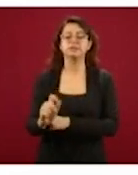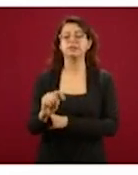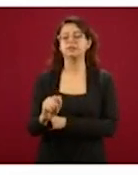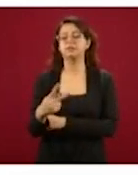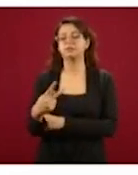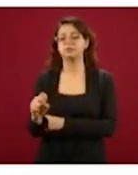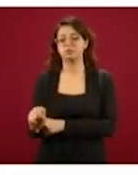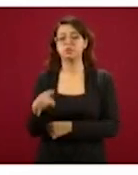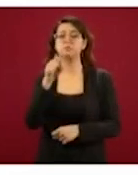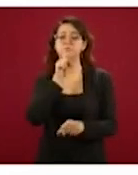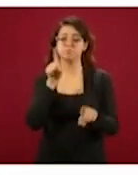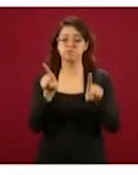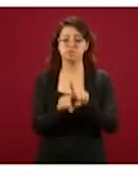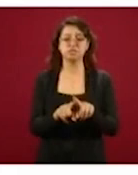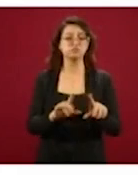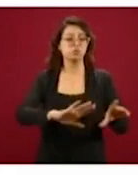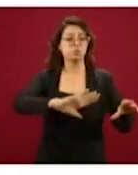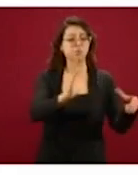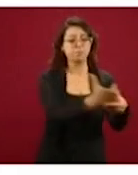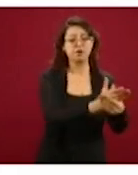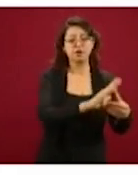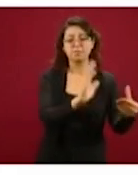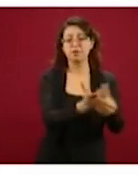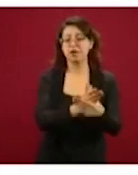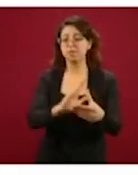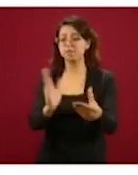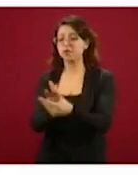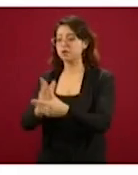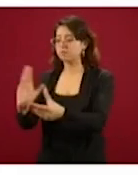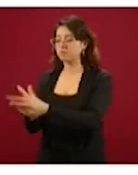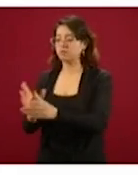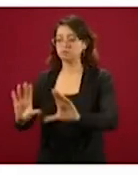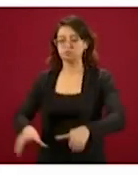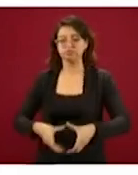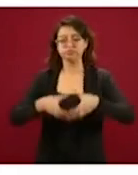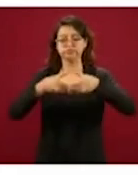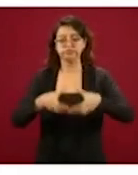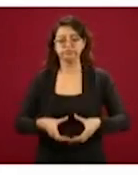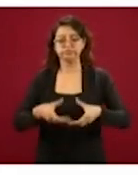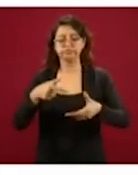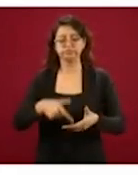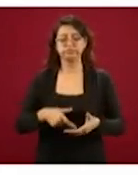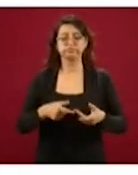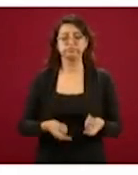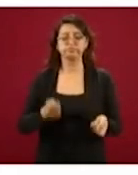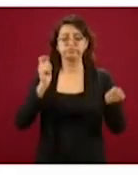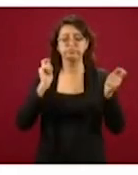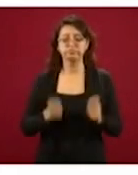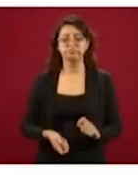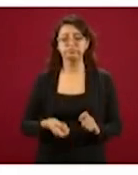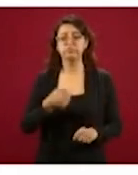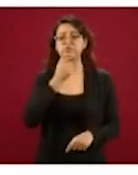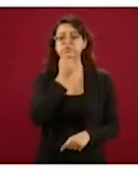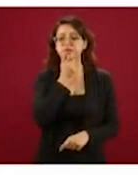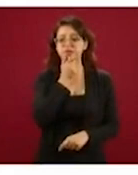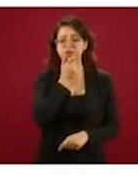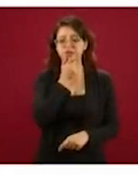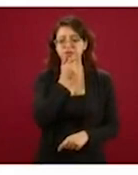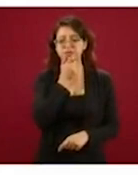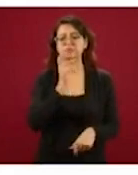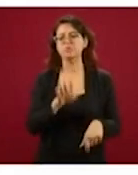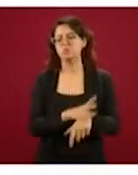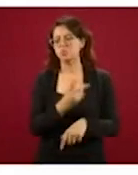Previsión Social. Y este expediente único fue traducido al inglés por la siguiente